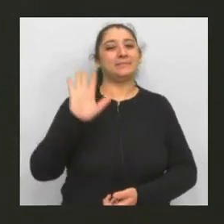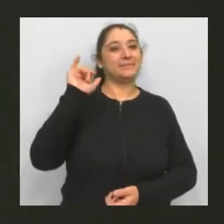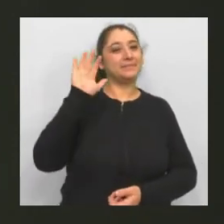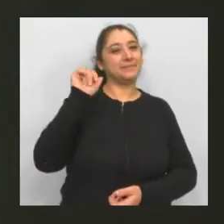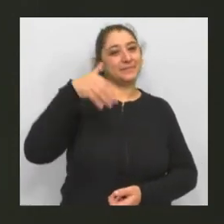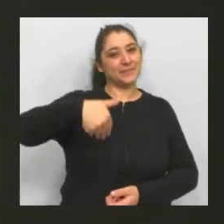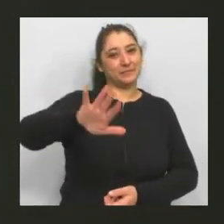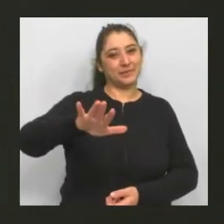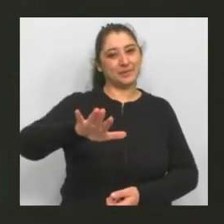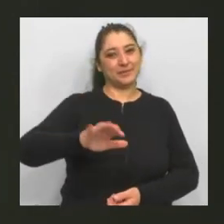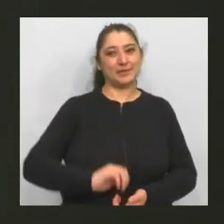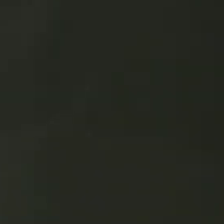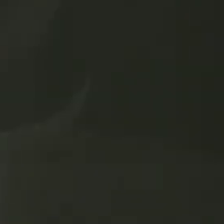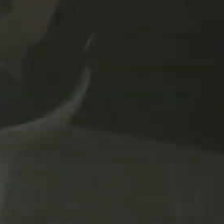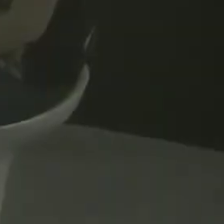Chao. Hasta la próxima.